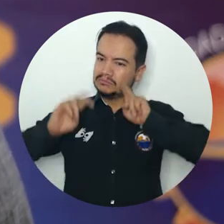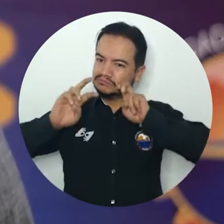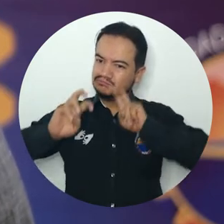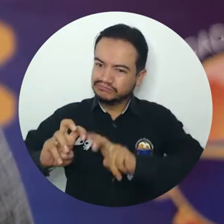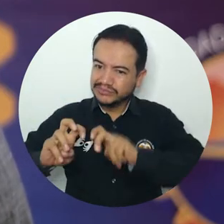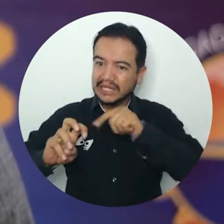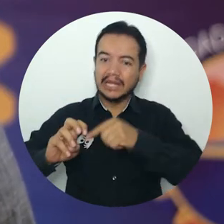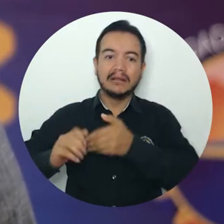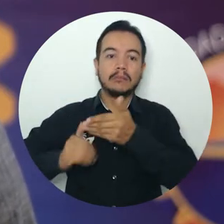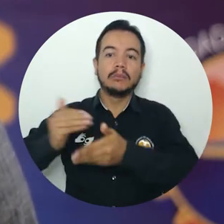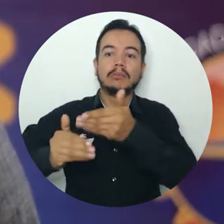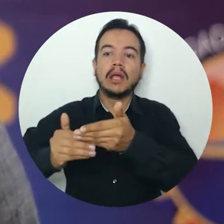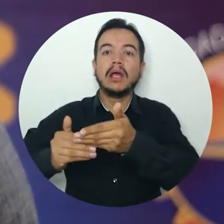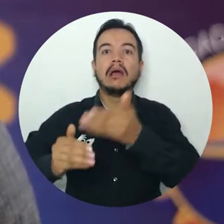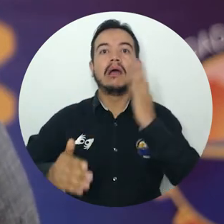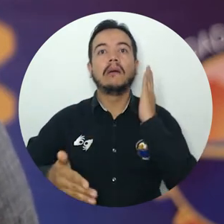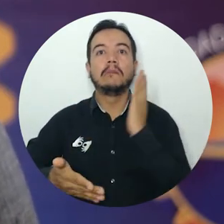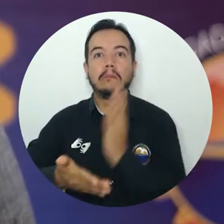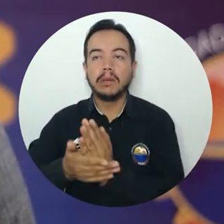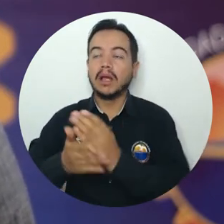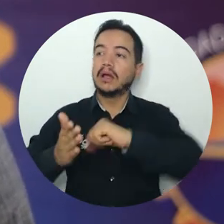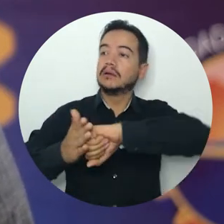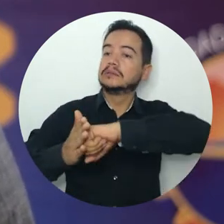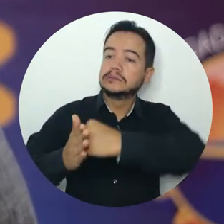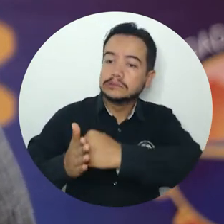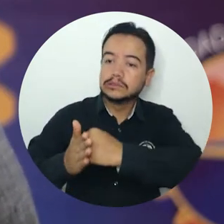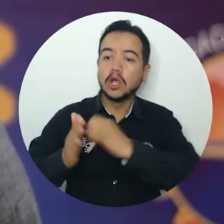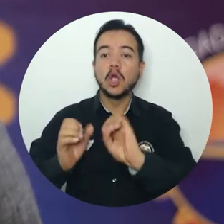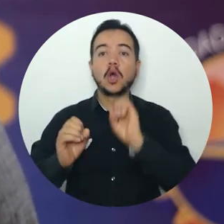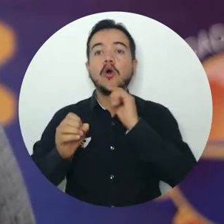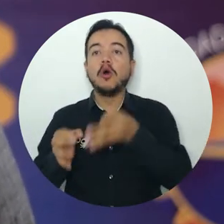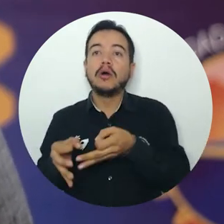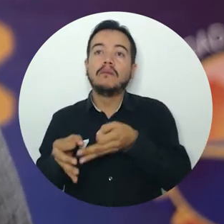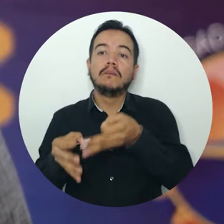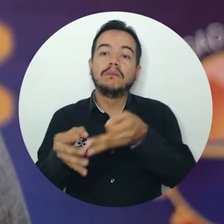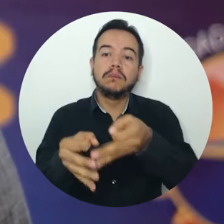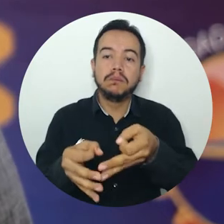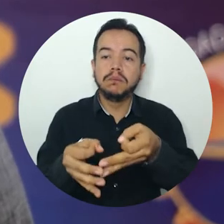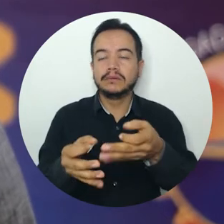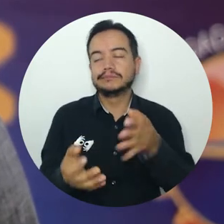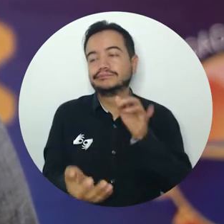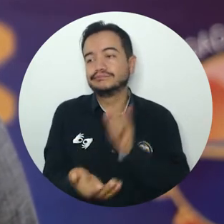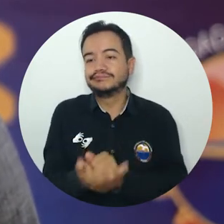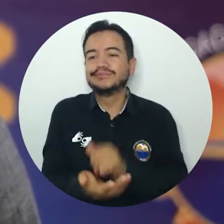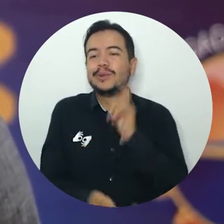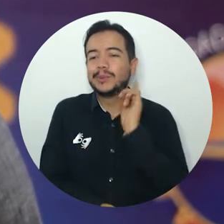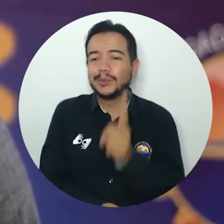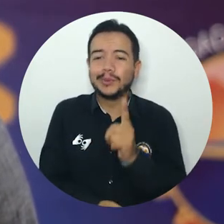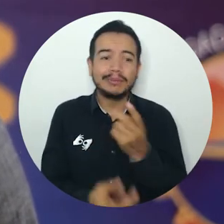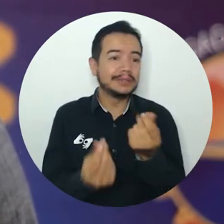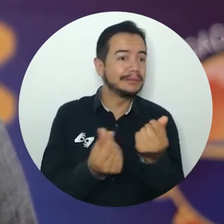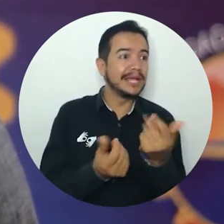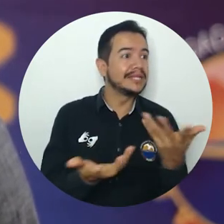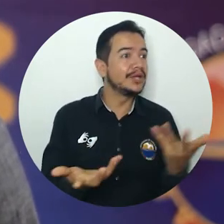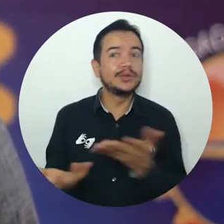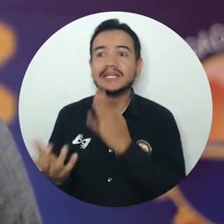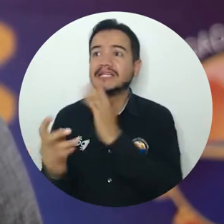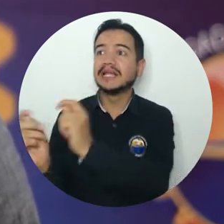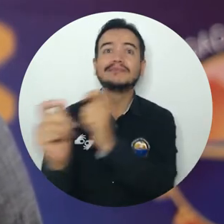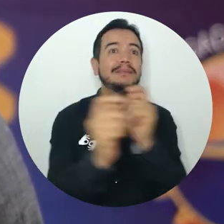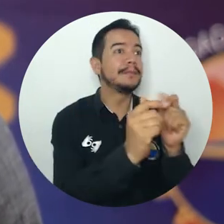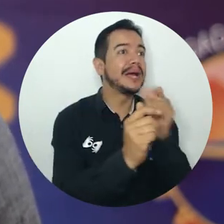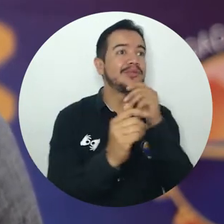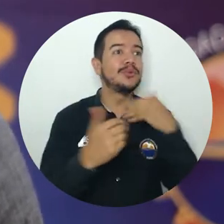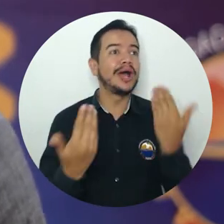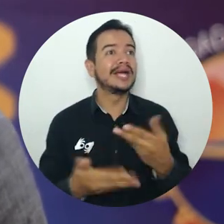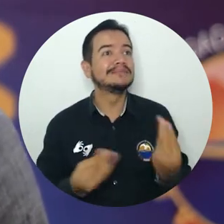investigaciones quedan archivadas, por así decirlo, demoran mucho tiempo en realizarse a causa de no encontrar fuentes